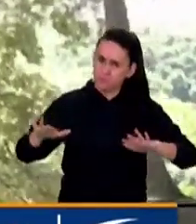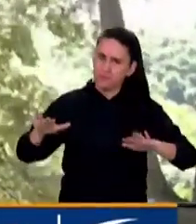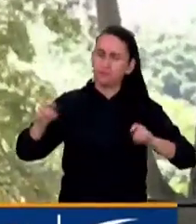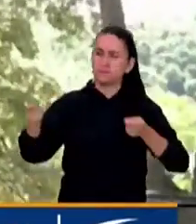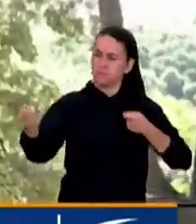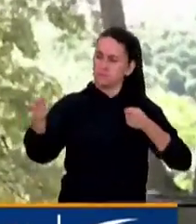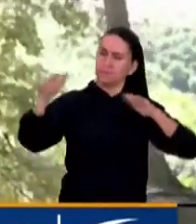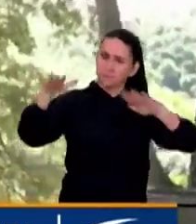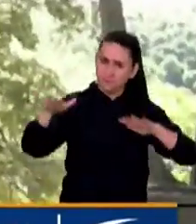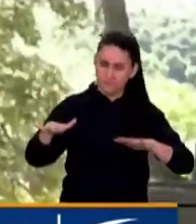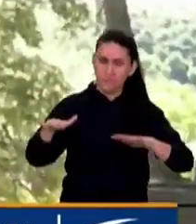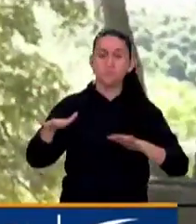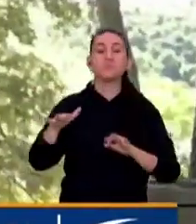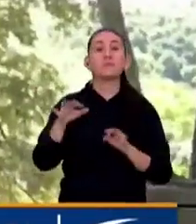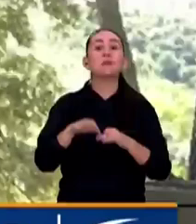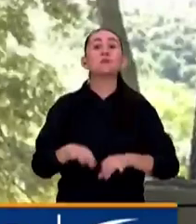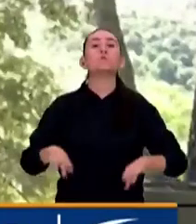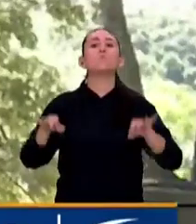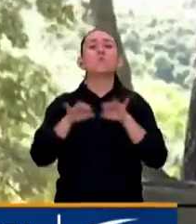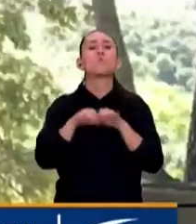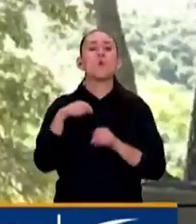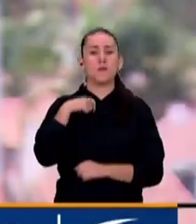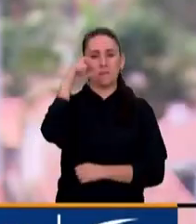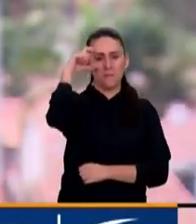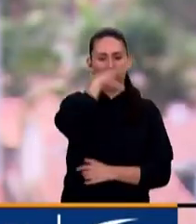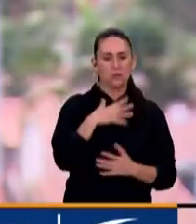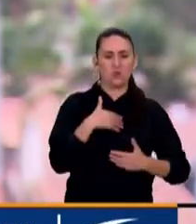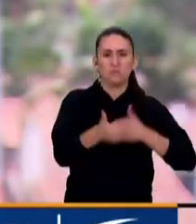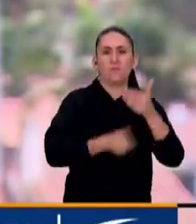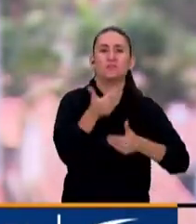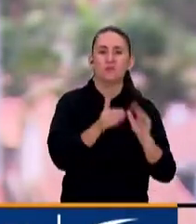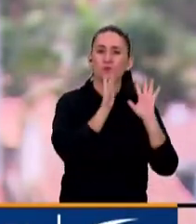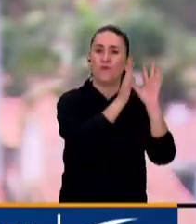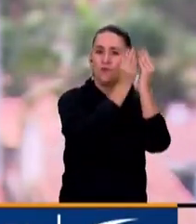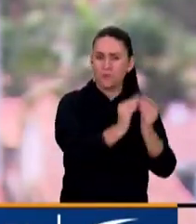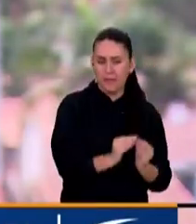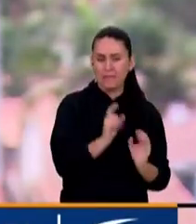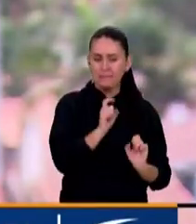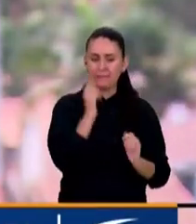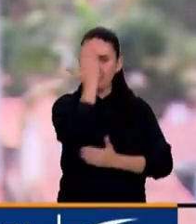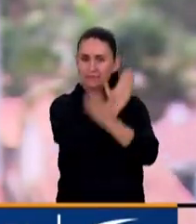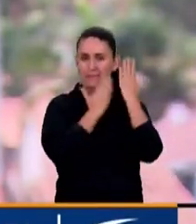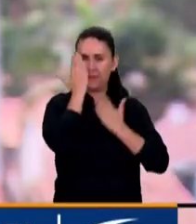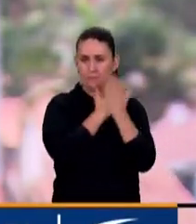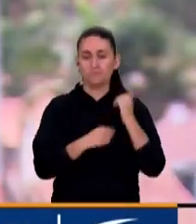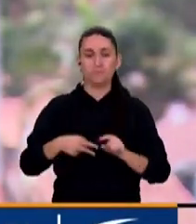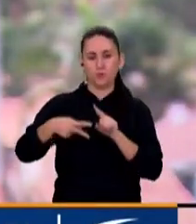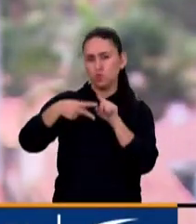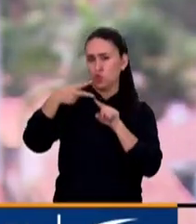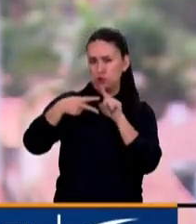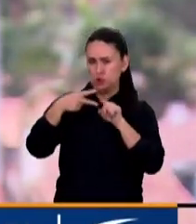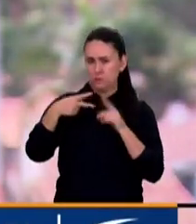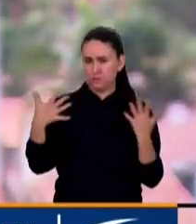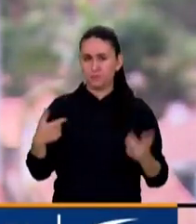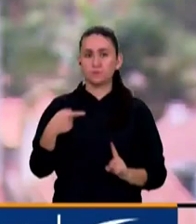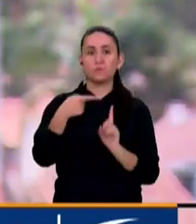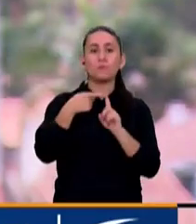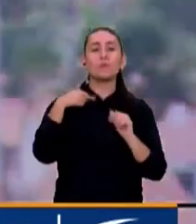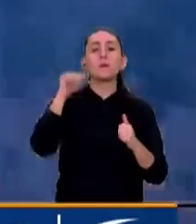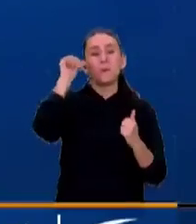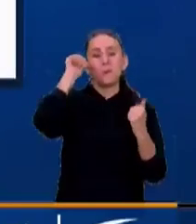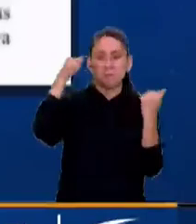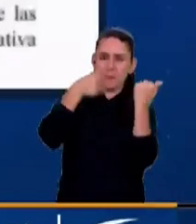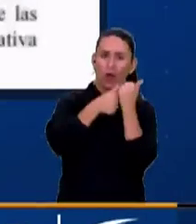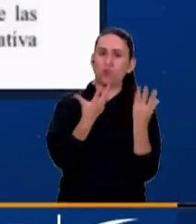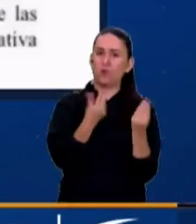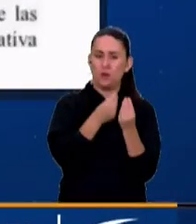la plataforma con la que viene Petro. Y cierro con dos comunicados. El primero del pacto histórico,